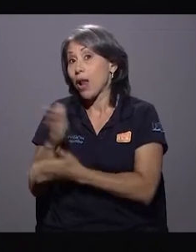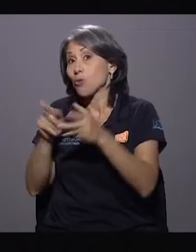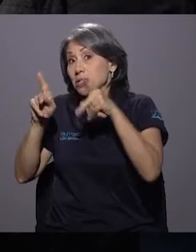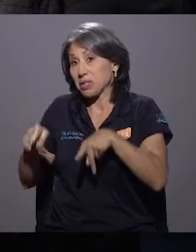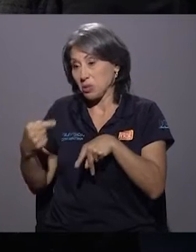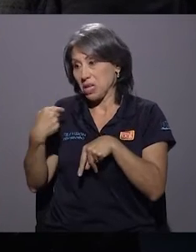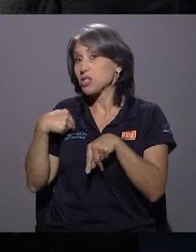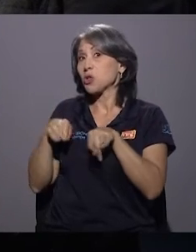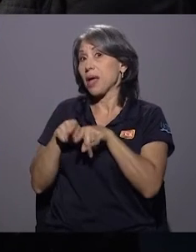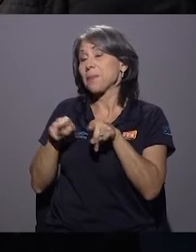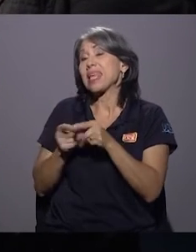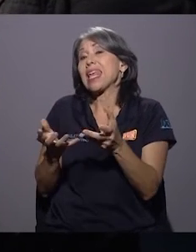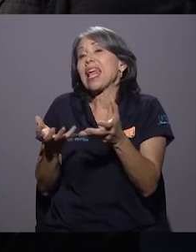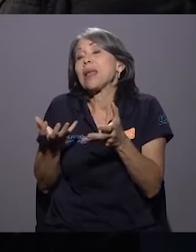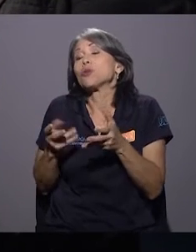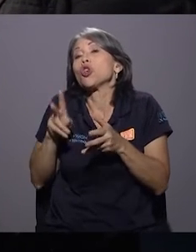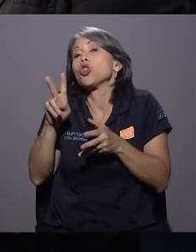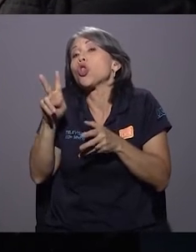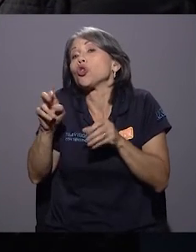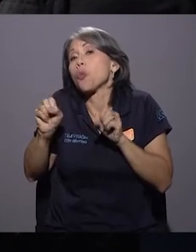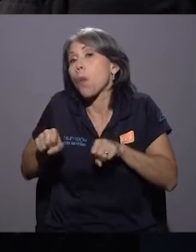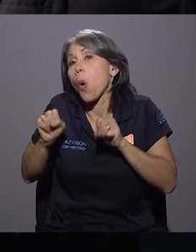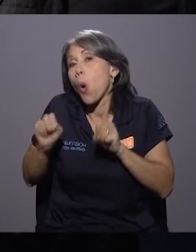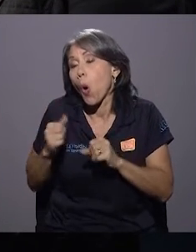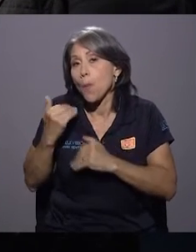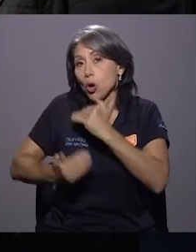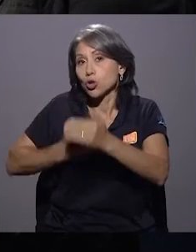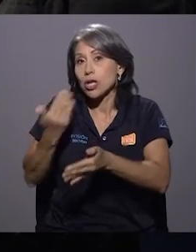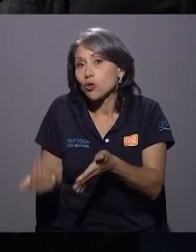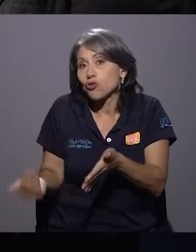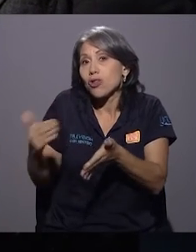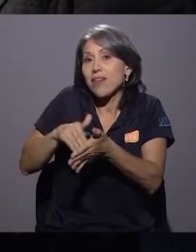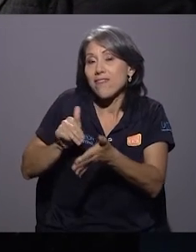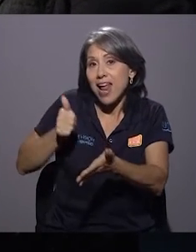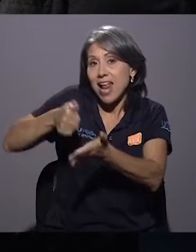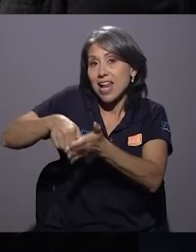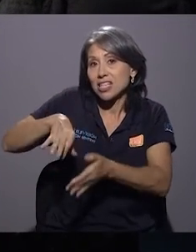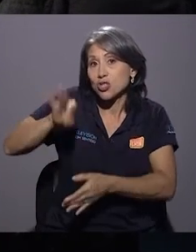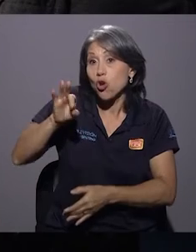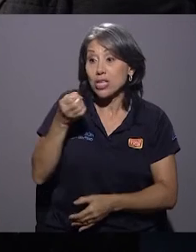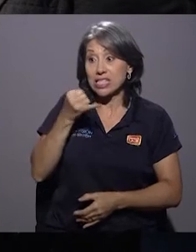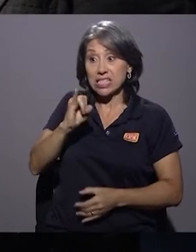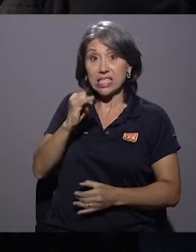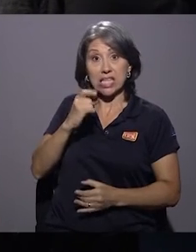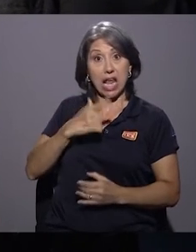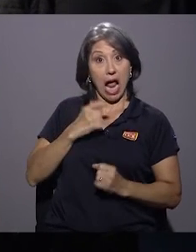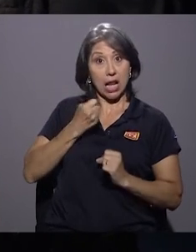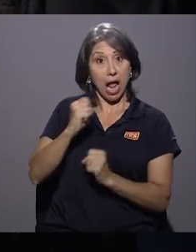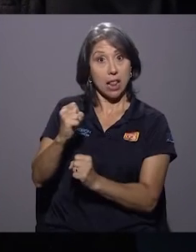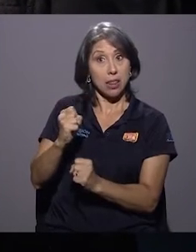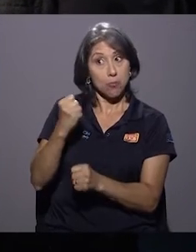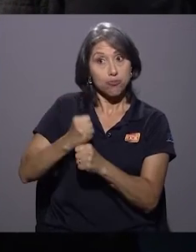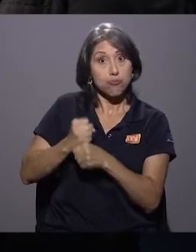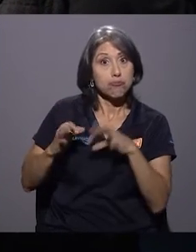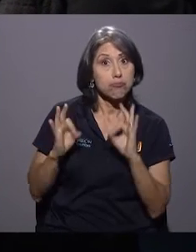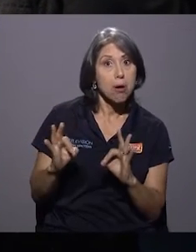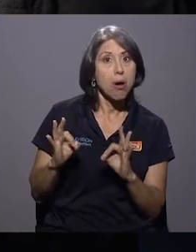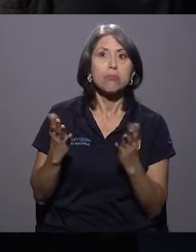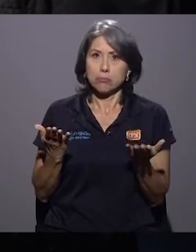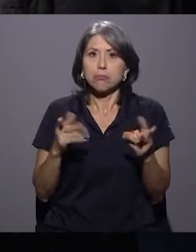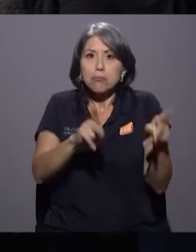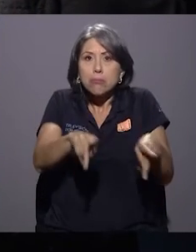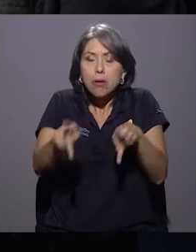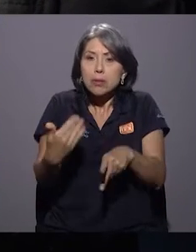para que haya hasta dos posibles procesos de reelección. Si el alcalde o la alcaldesa han hecho un buen trabajo, el pueblo tiene derecho a